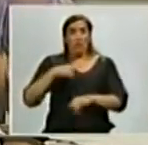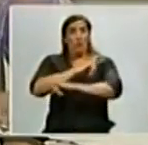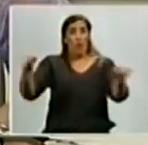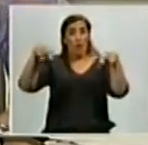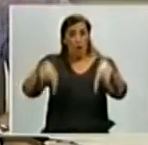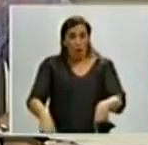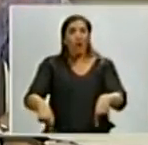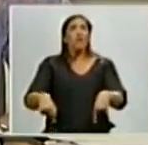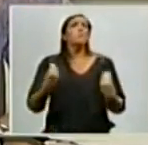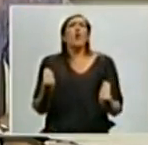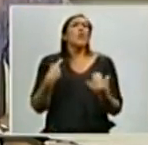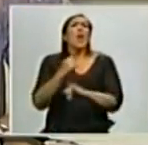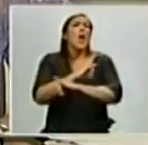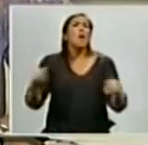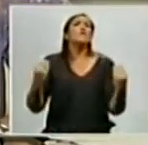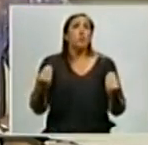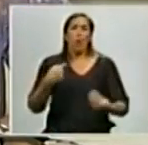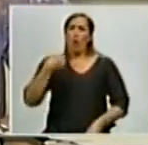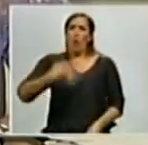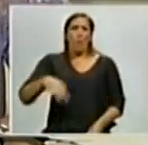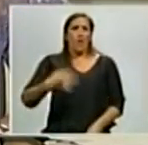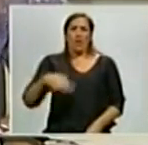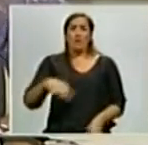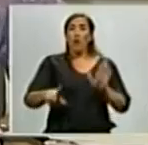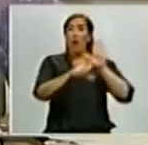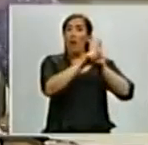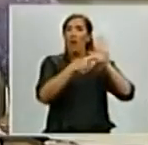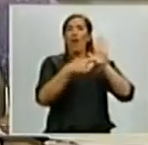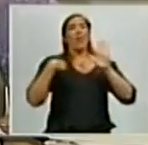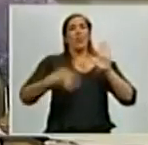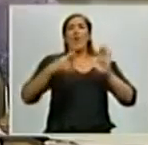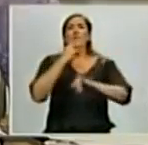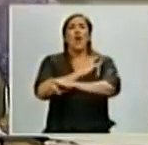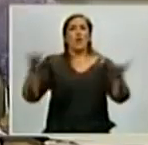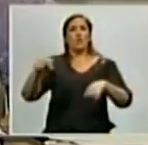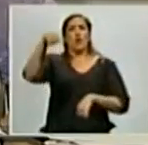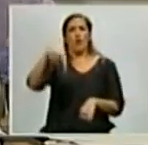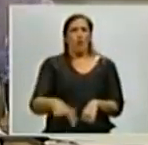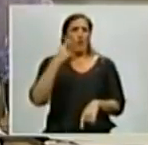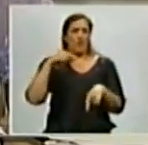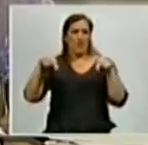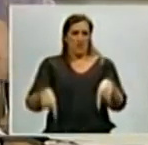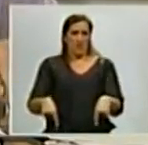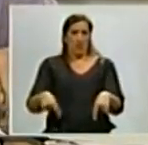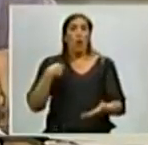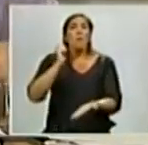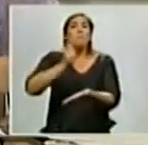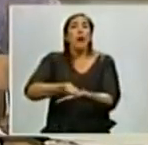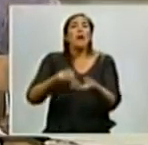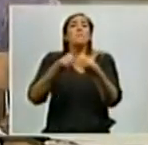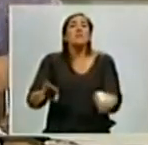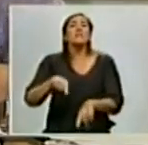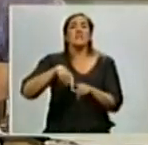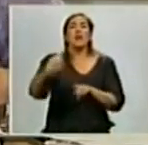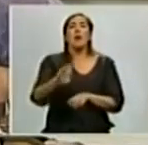lo anuncio hoy porque tengo obligación por ley de anunciarlo hoy porque se paga a partir